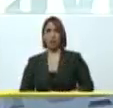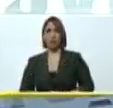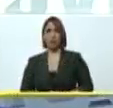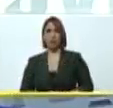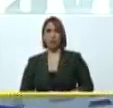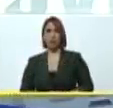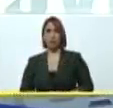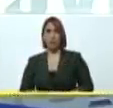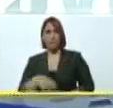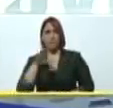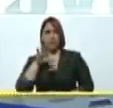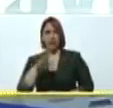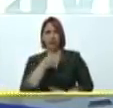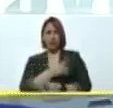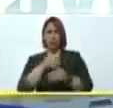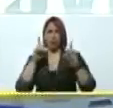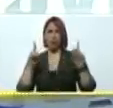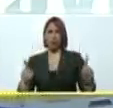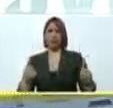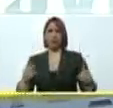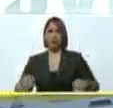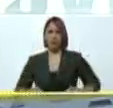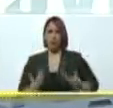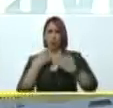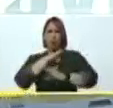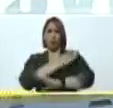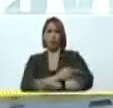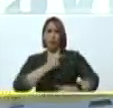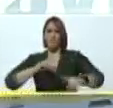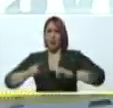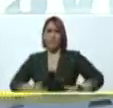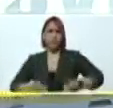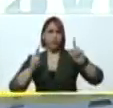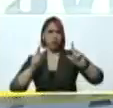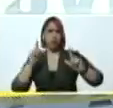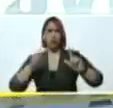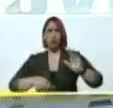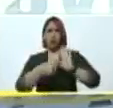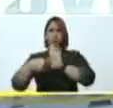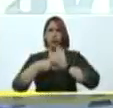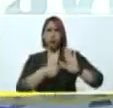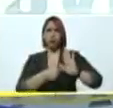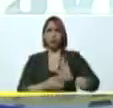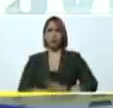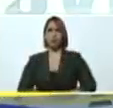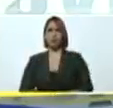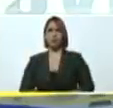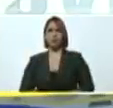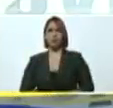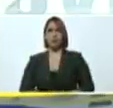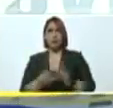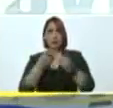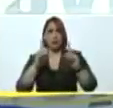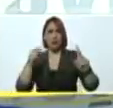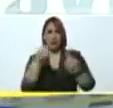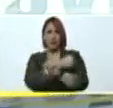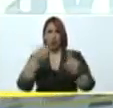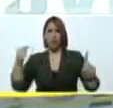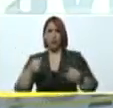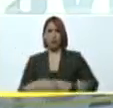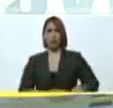un país con una democracia vigorosa, activa, plena, una democracia que ha sido agredida